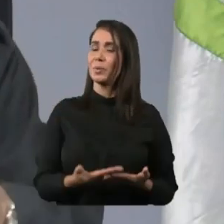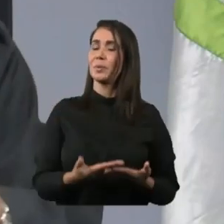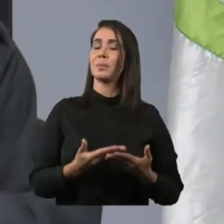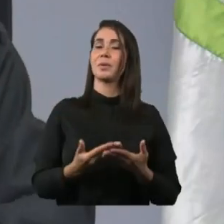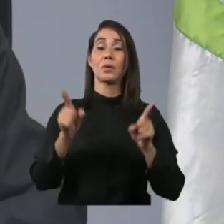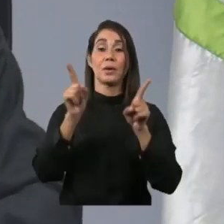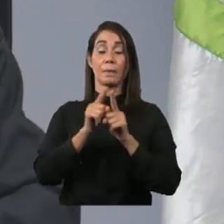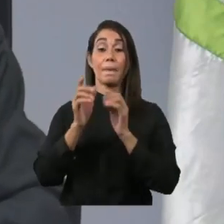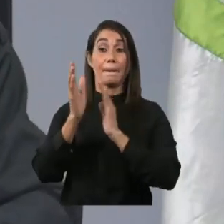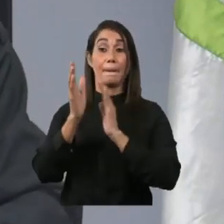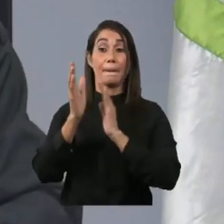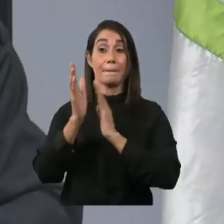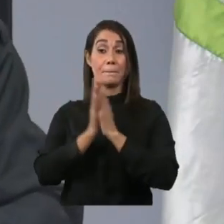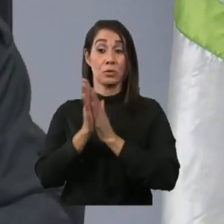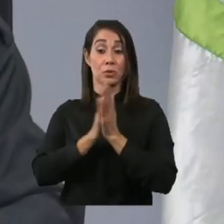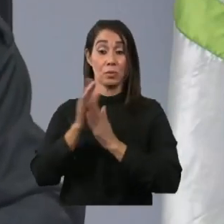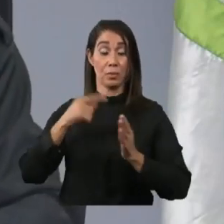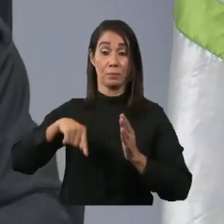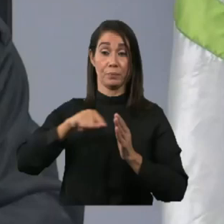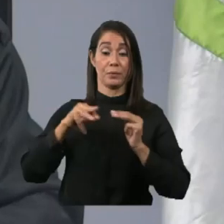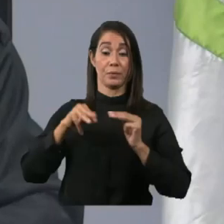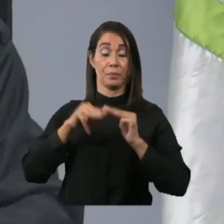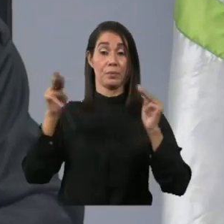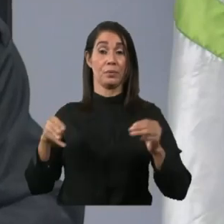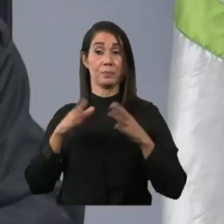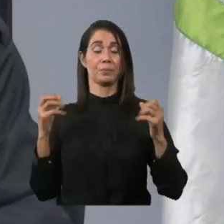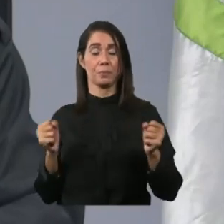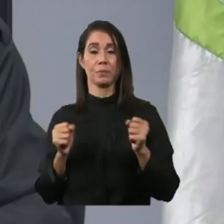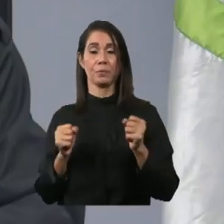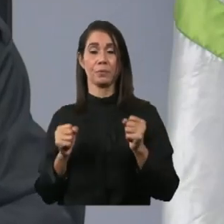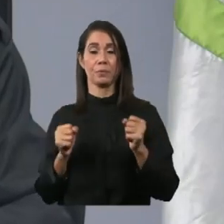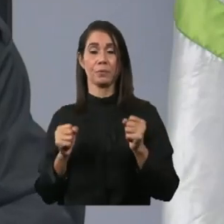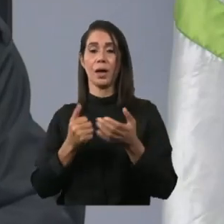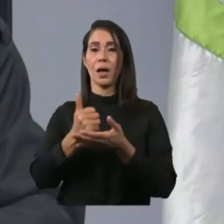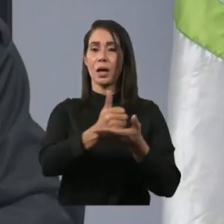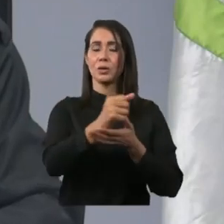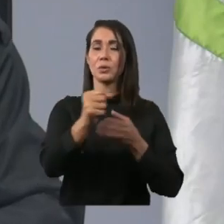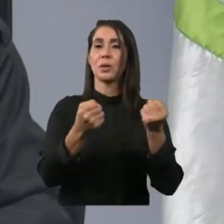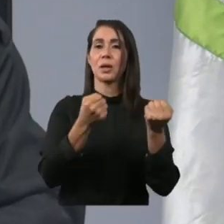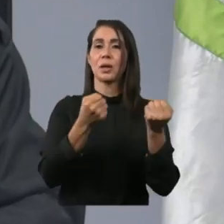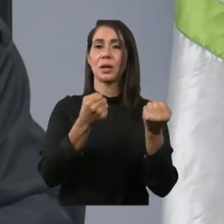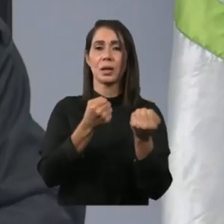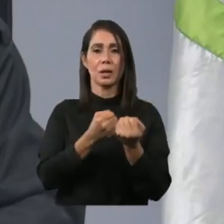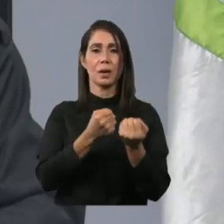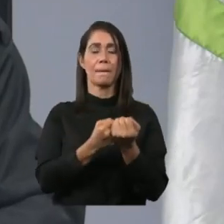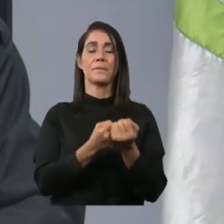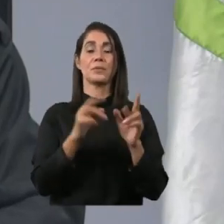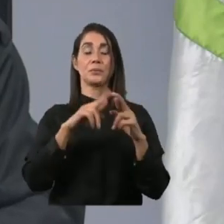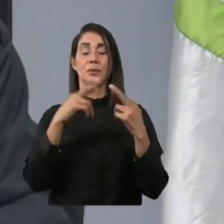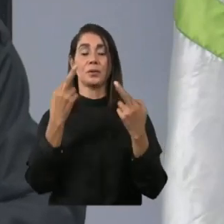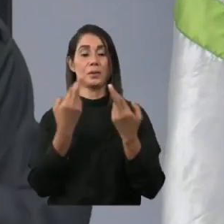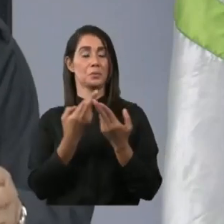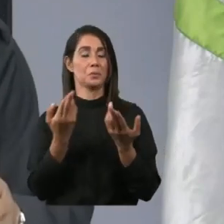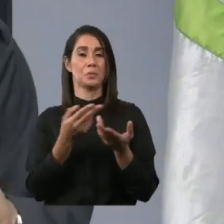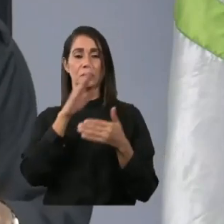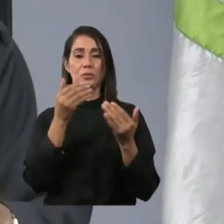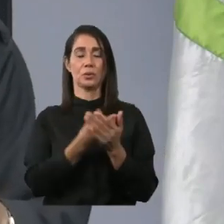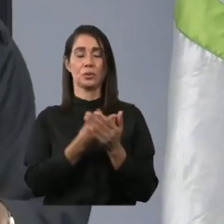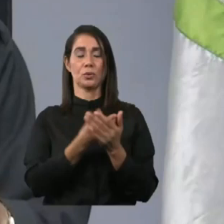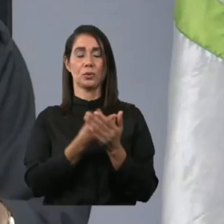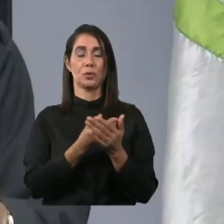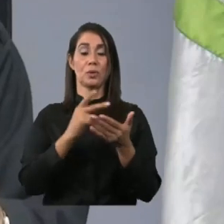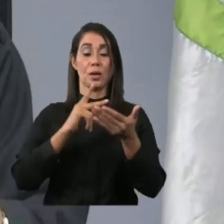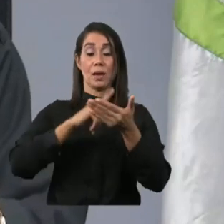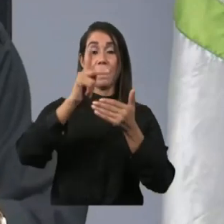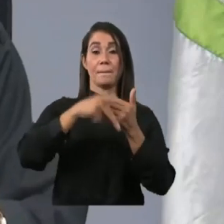motivados por el Ministerio de Salud Pública a que participen en las gestiones que haya que hacer. El Plan